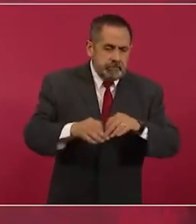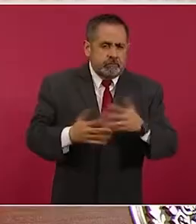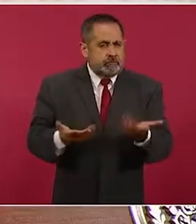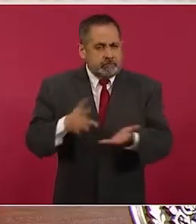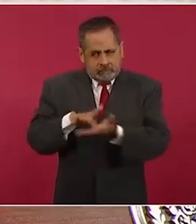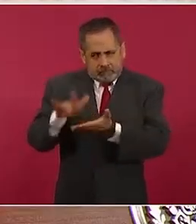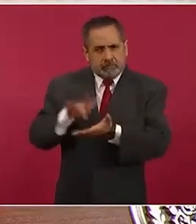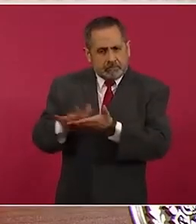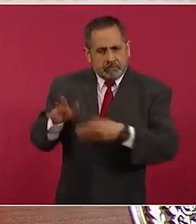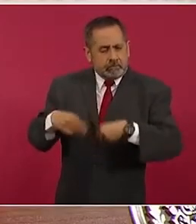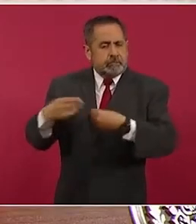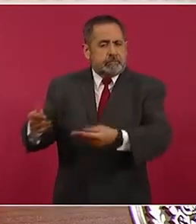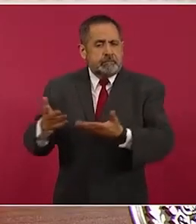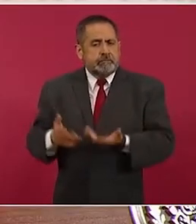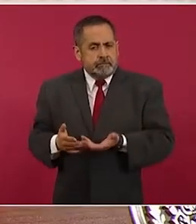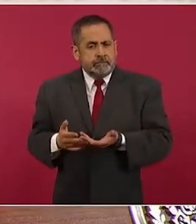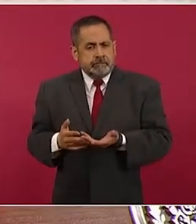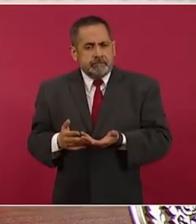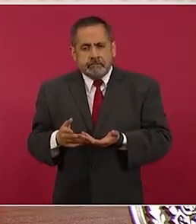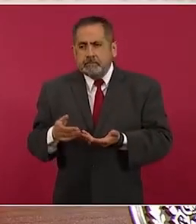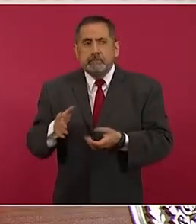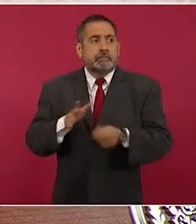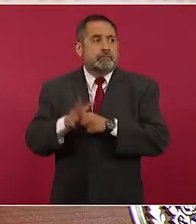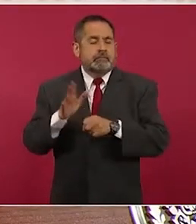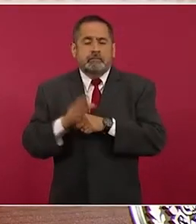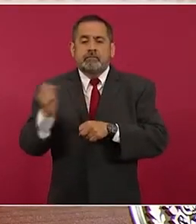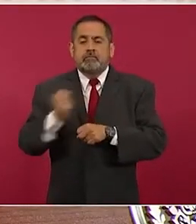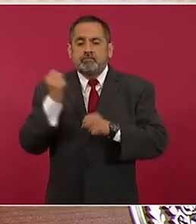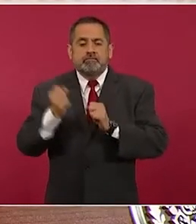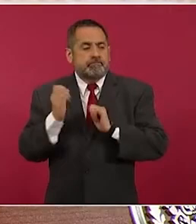de que se tenga trabajo,